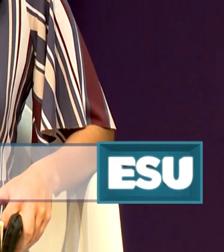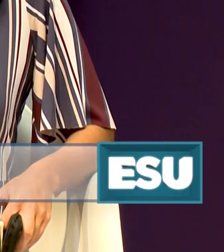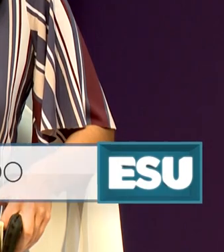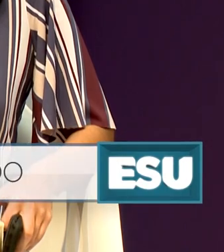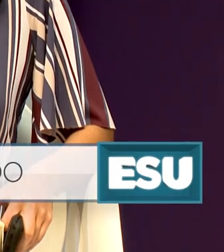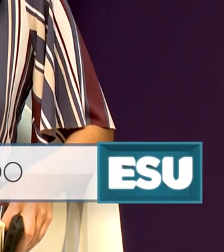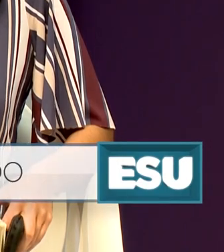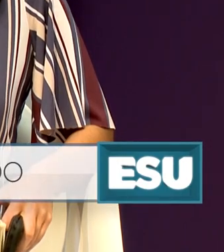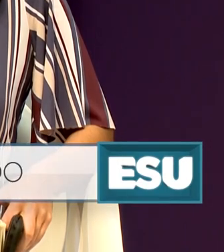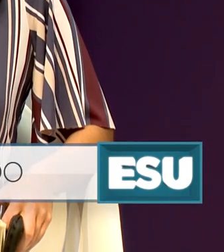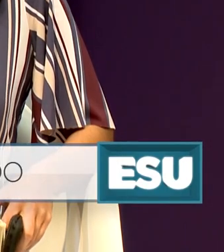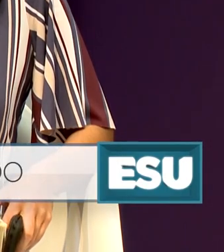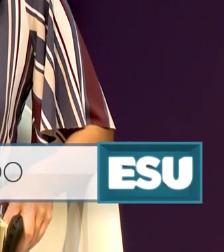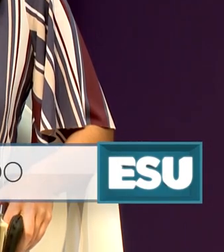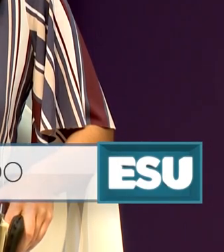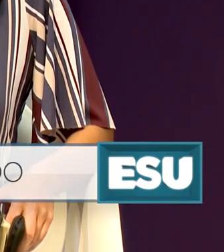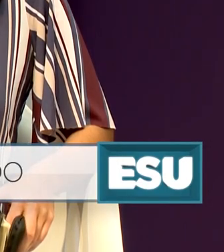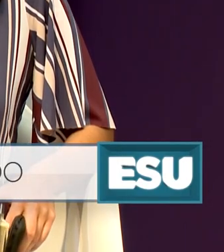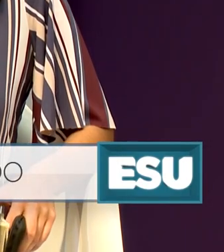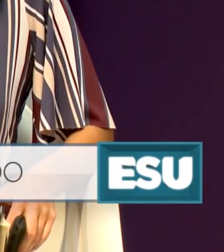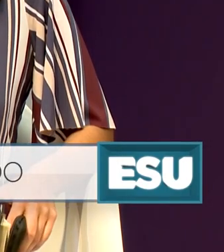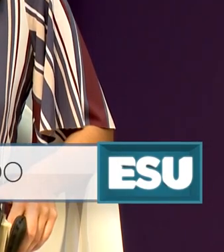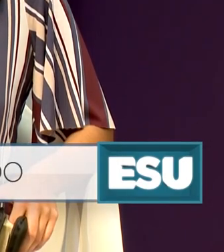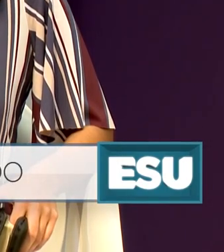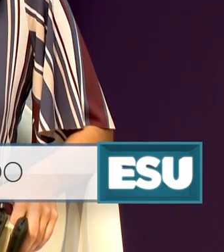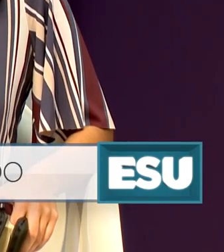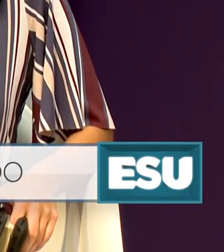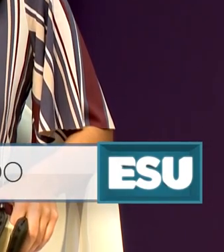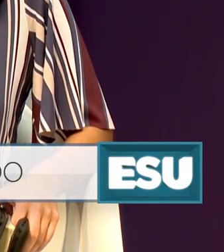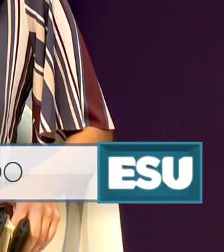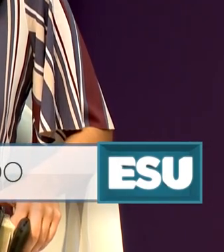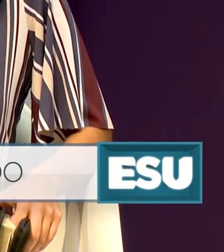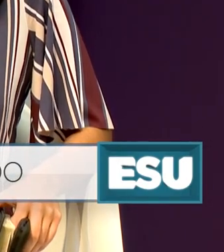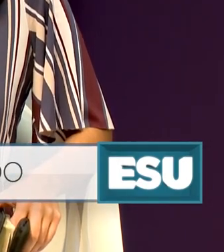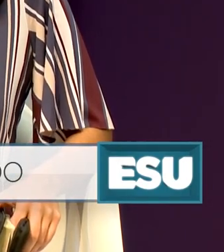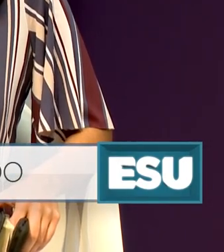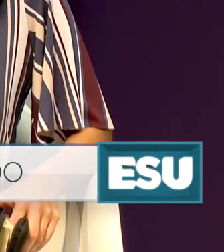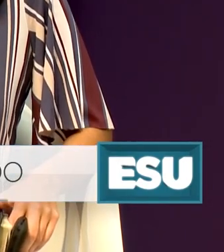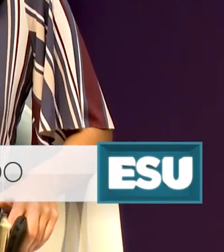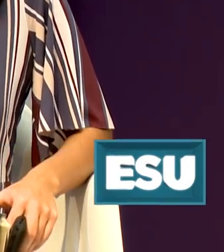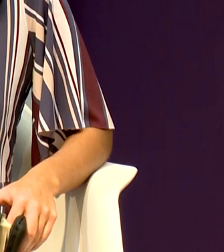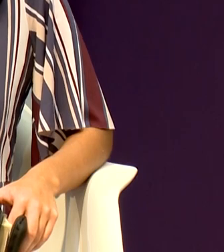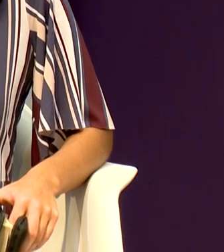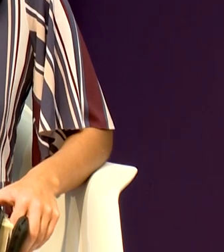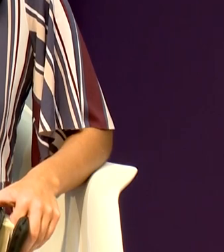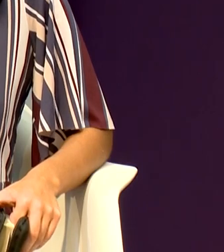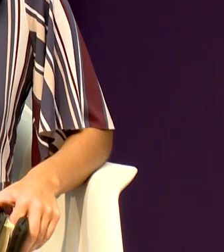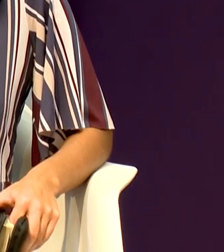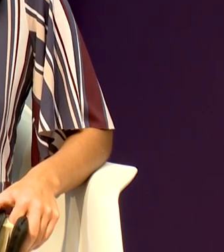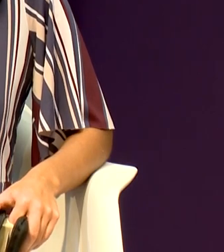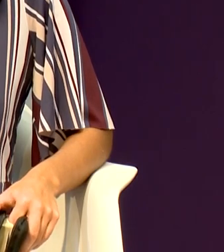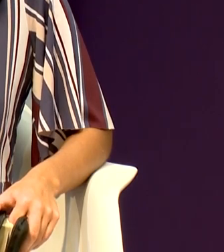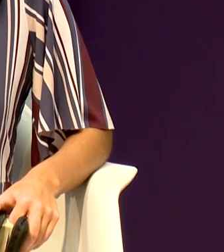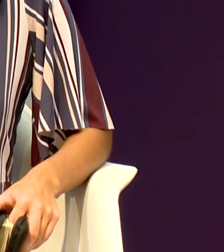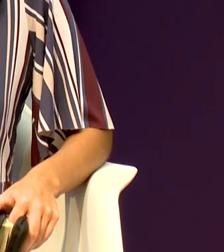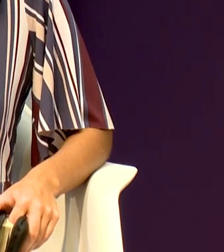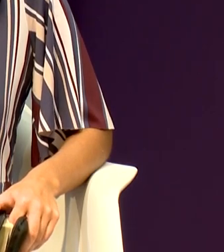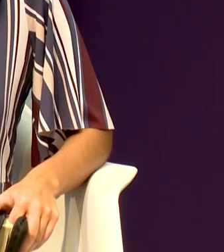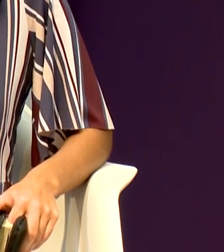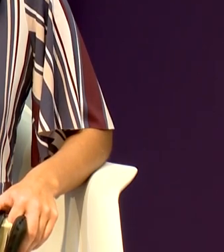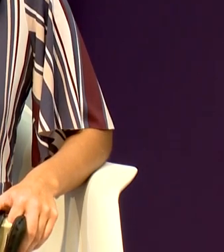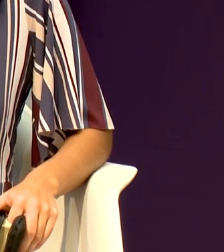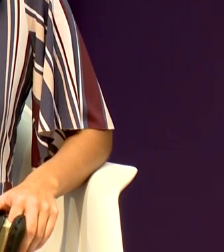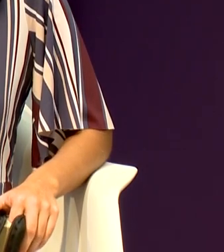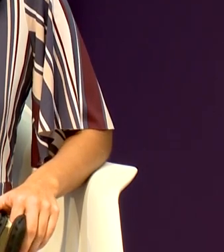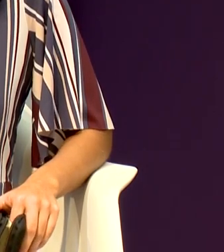es Frania Brígido y hay una forma en la que me gusta compartir a otros sobre el amor de Dios y es realizando una actividad